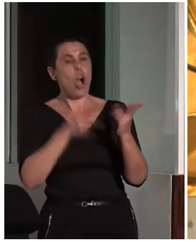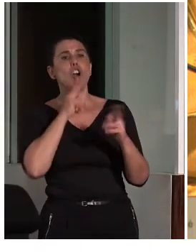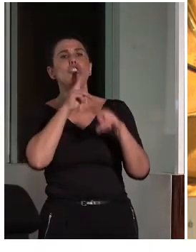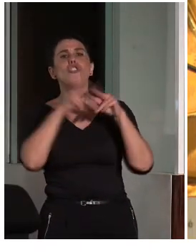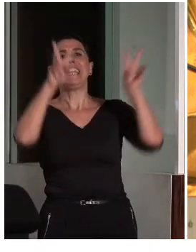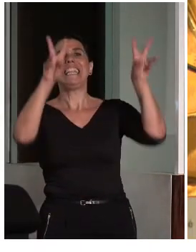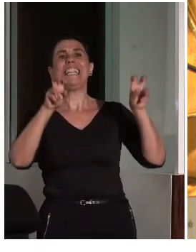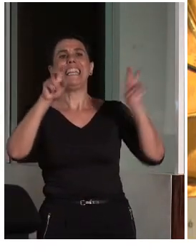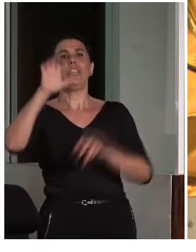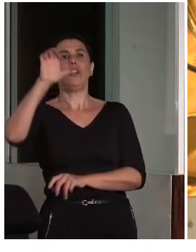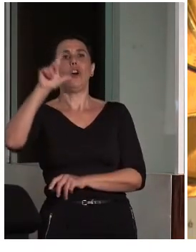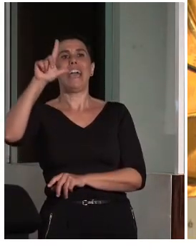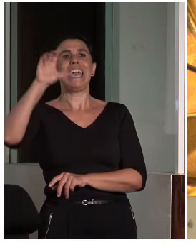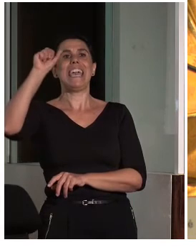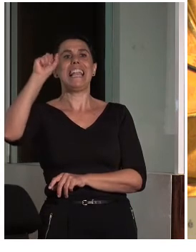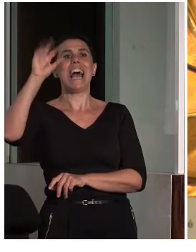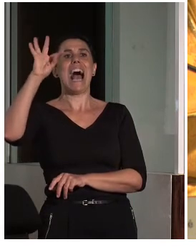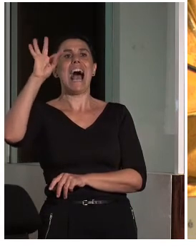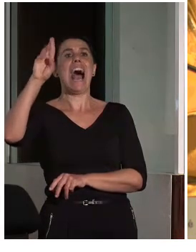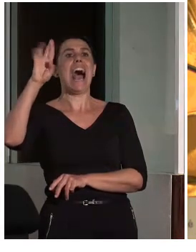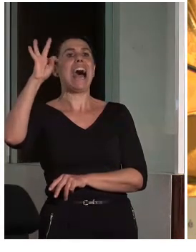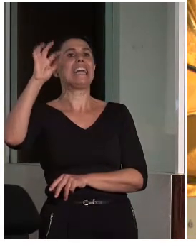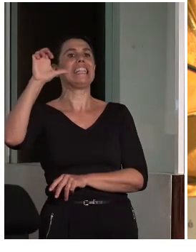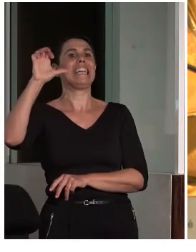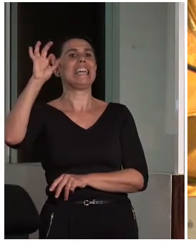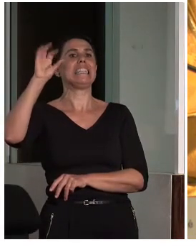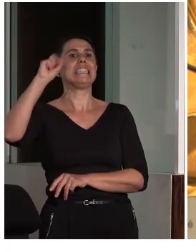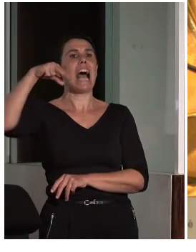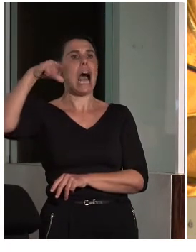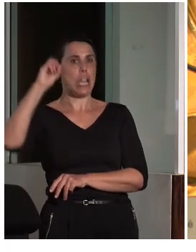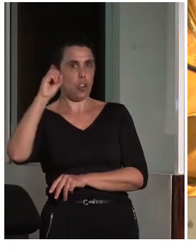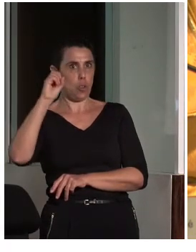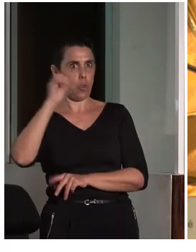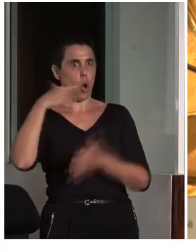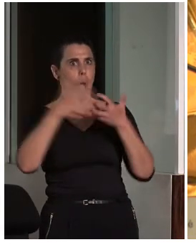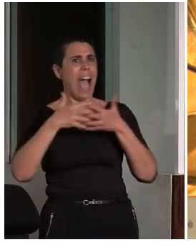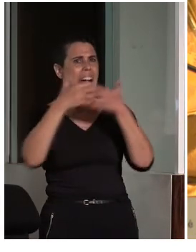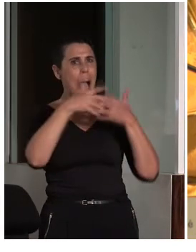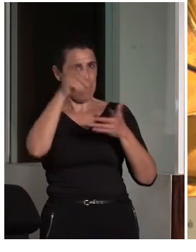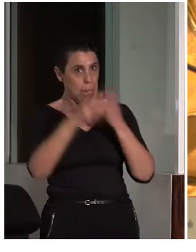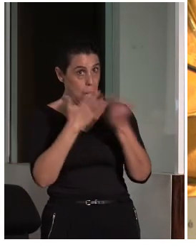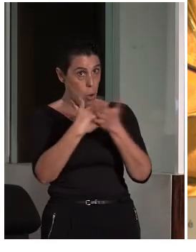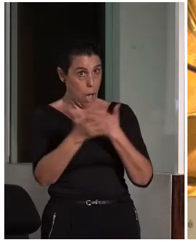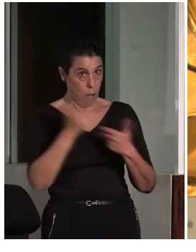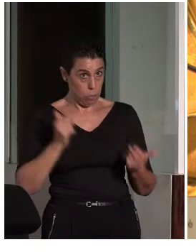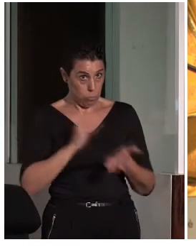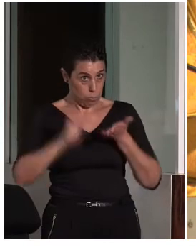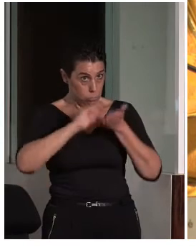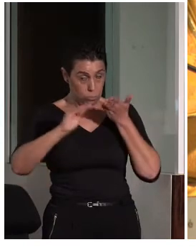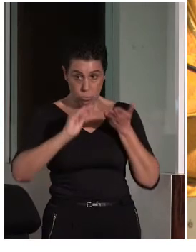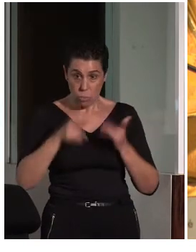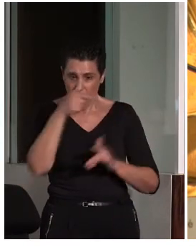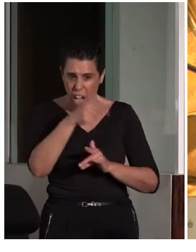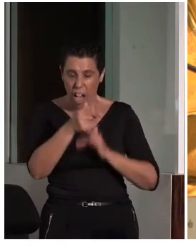de un filósofo sociólogo americano que se llama Richard Senet, que habla de cómo